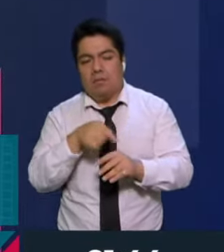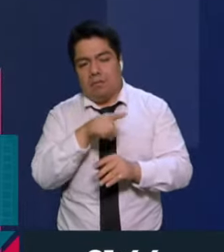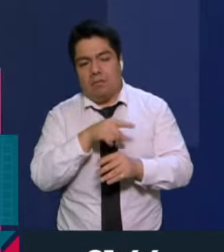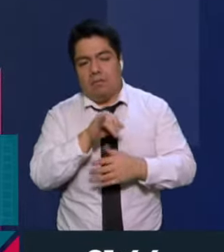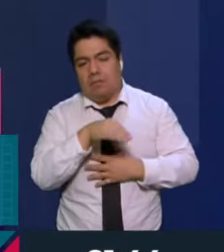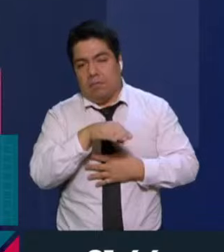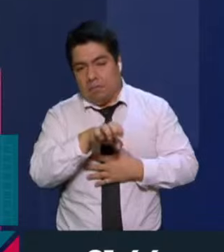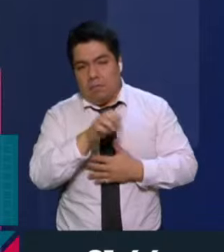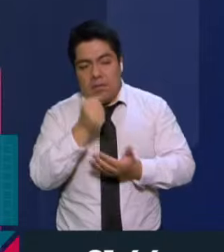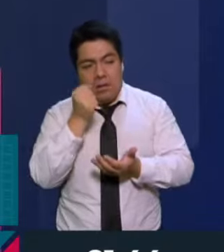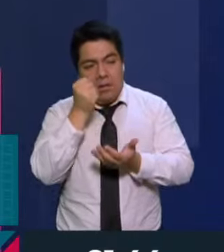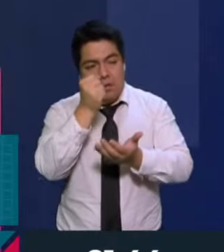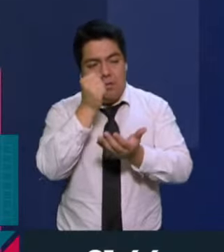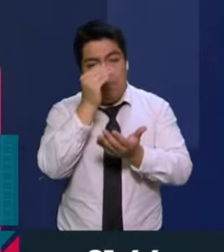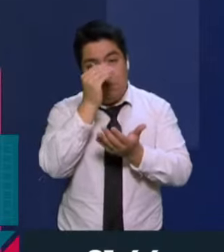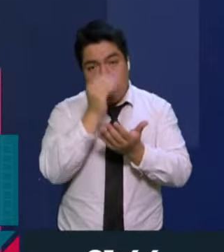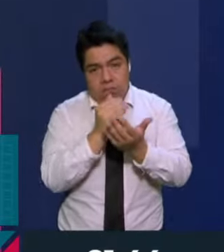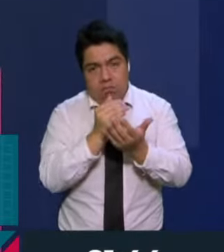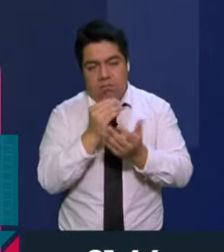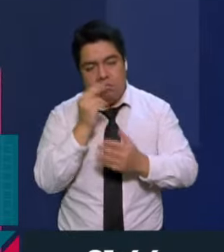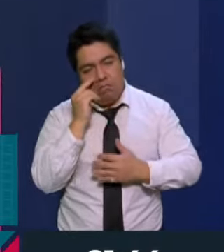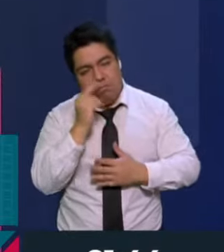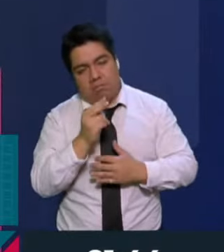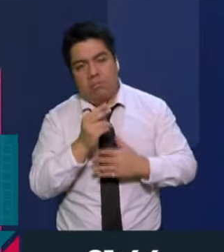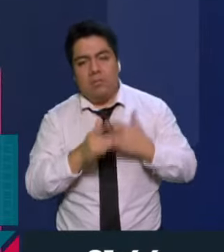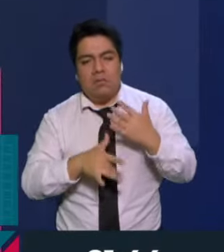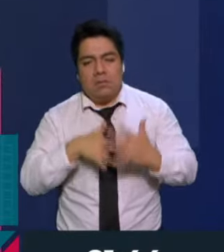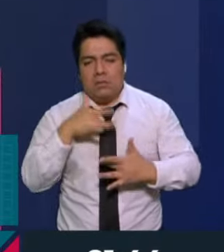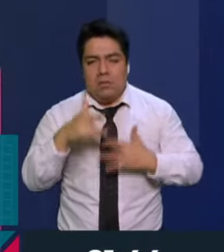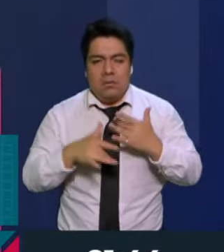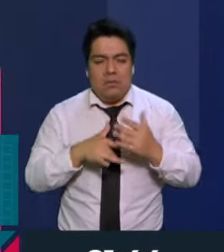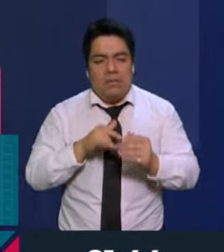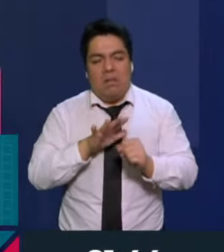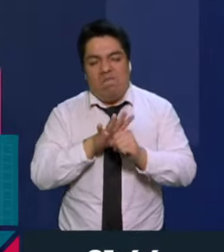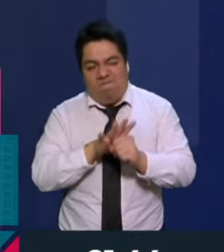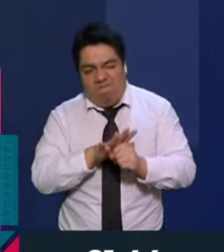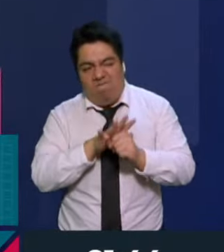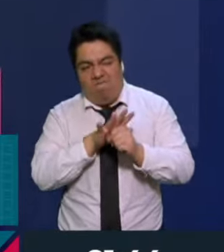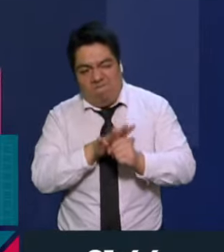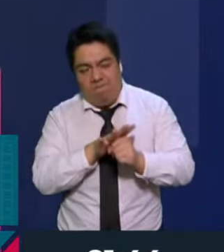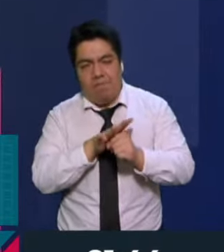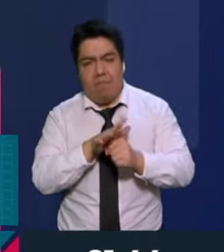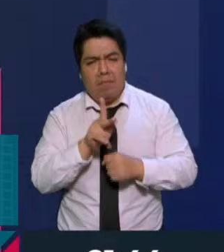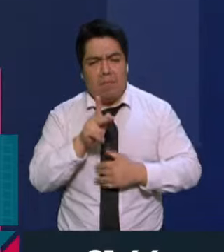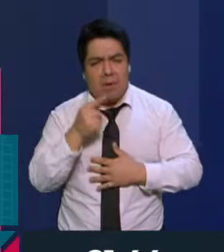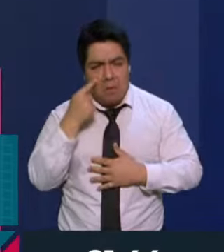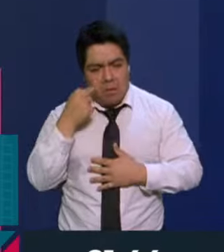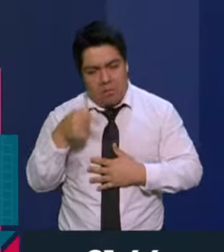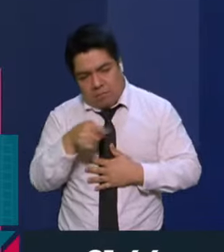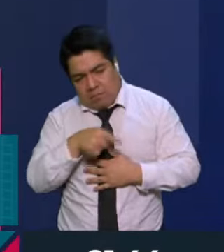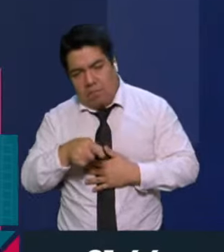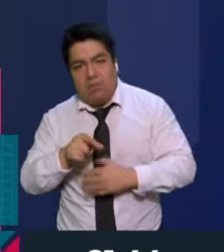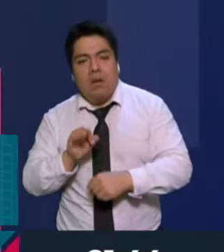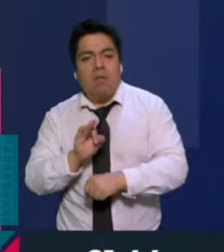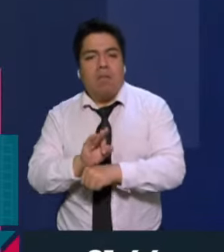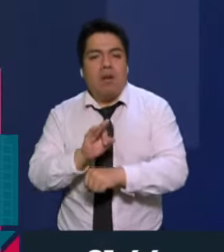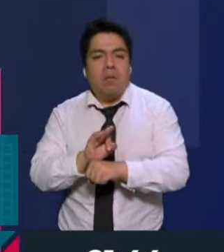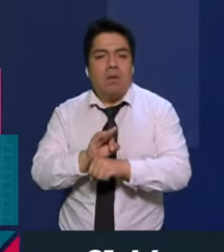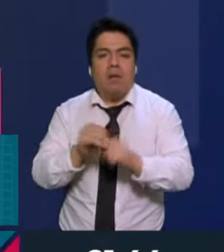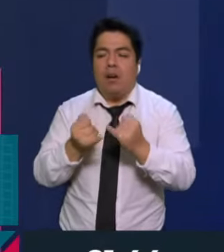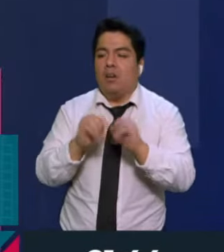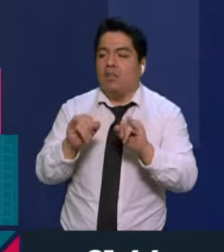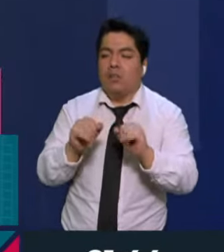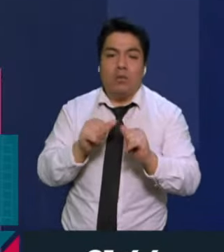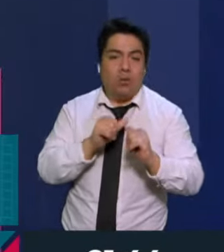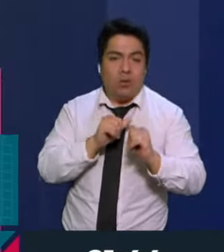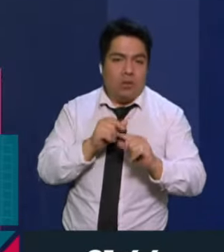Instituto Electoral. Desde ahí ya se veía que nos estaban presionando. Pero nosotros estamos defendiendo a los órganos autónomos, cosa